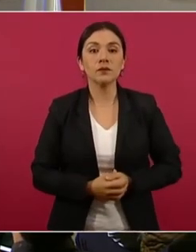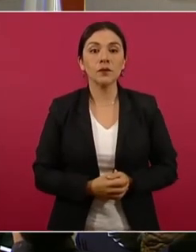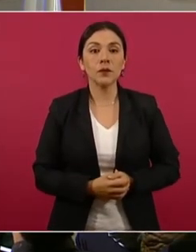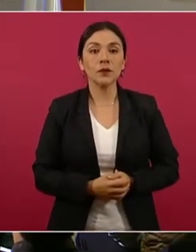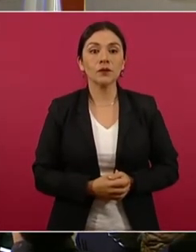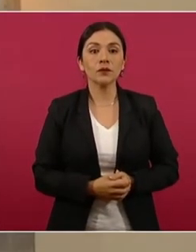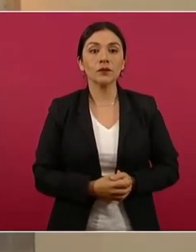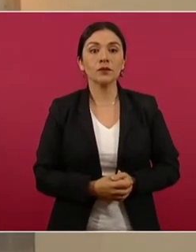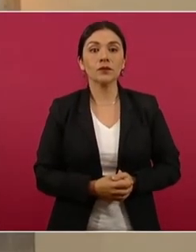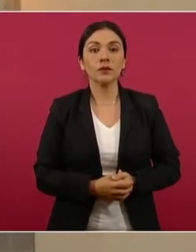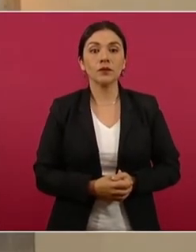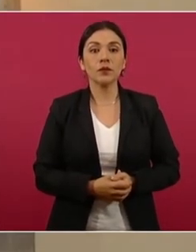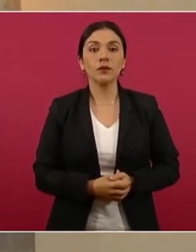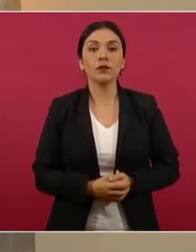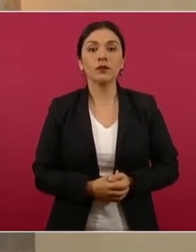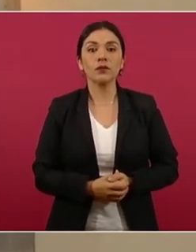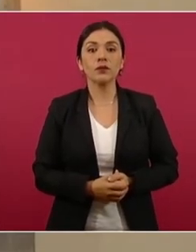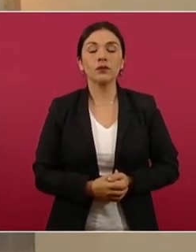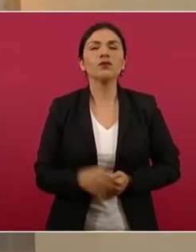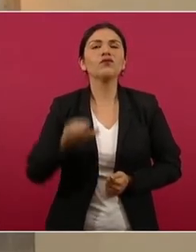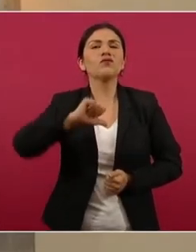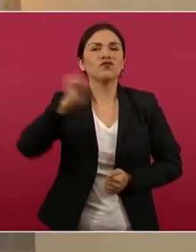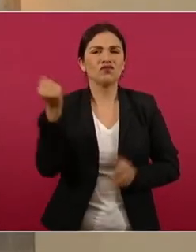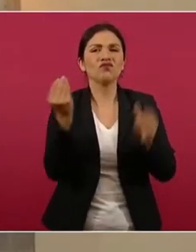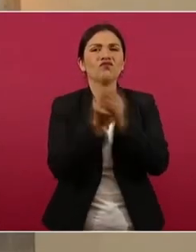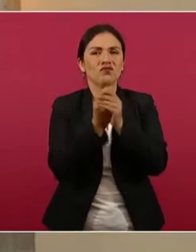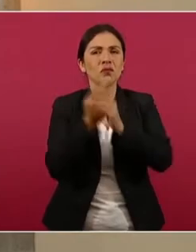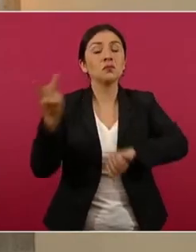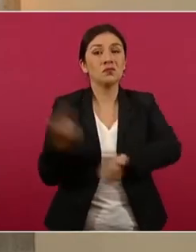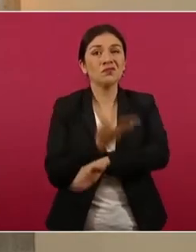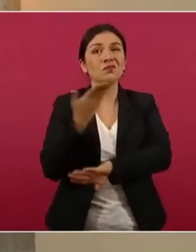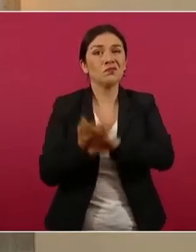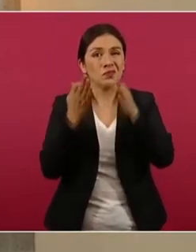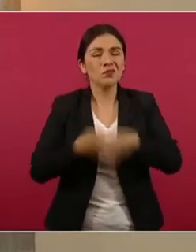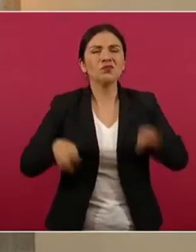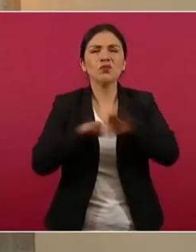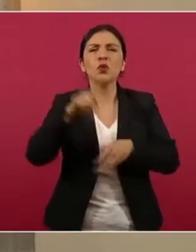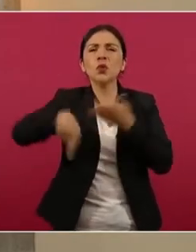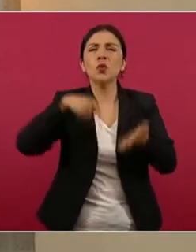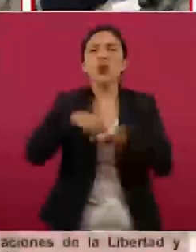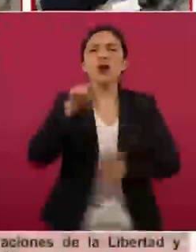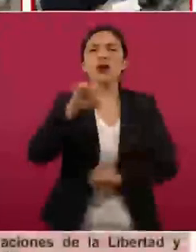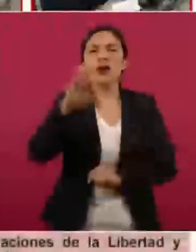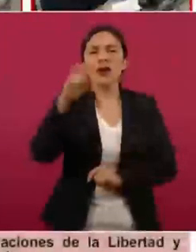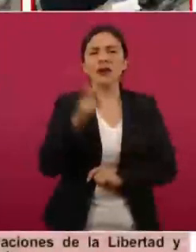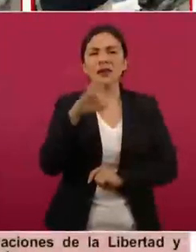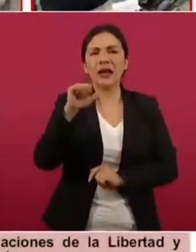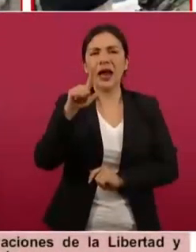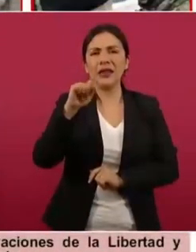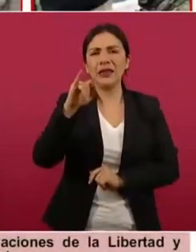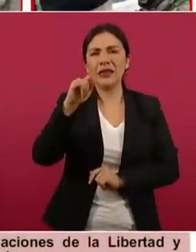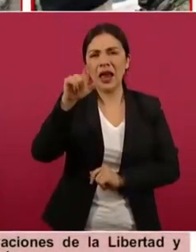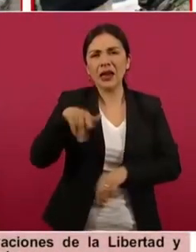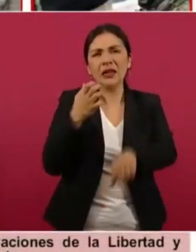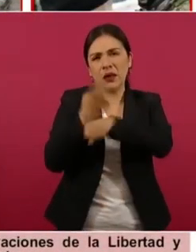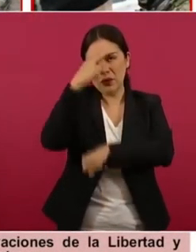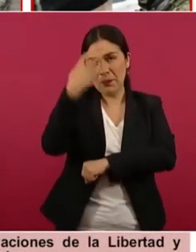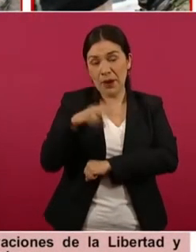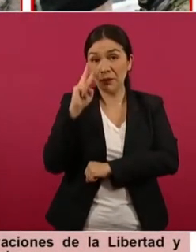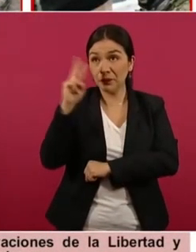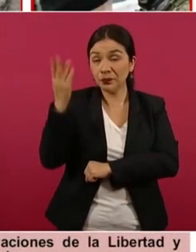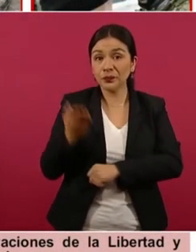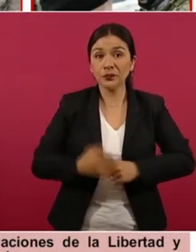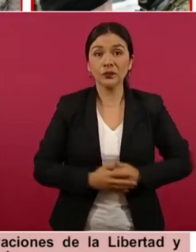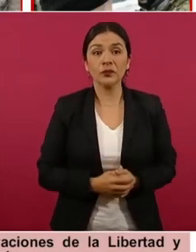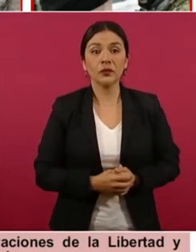Damos cuenta de este caso relevante de Texcaltitlán, Estado de México. El pasado